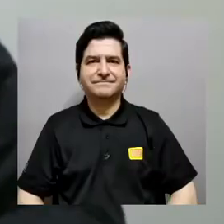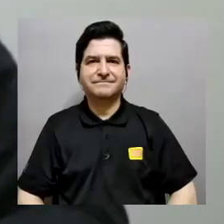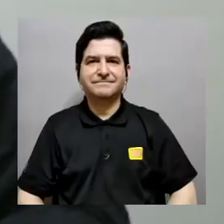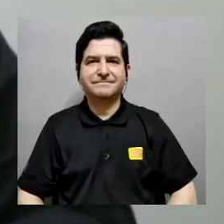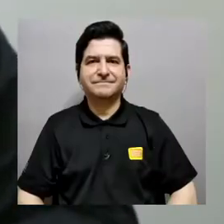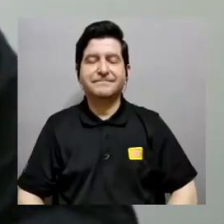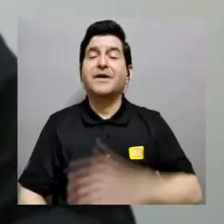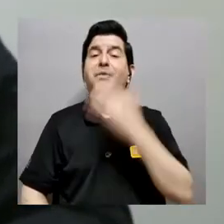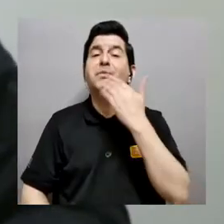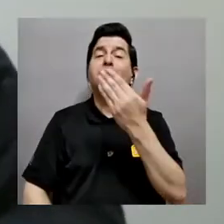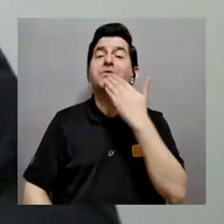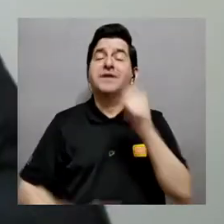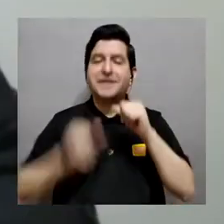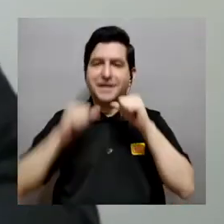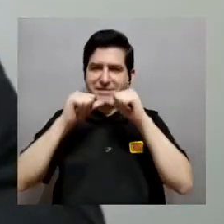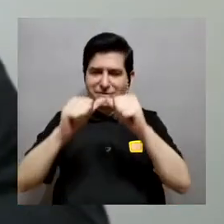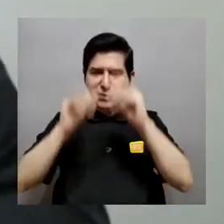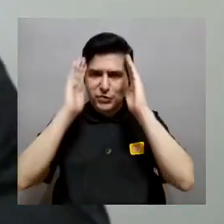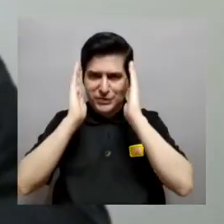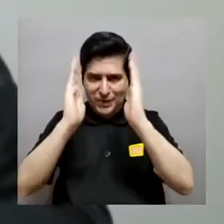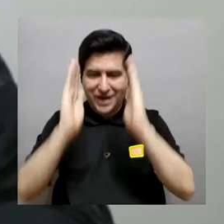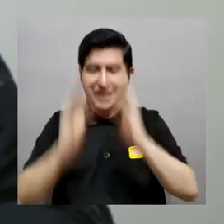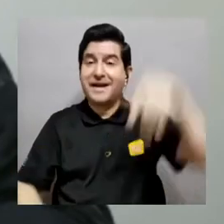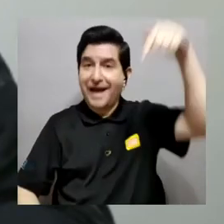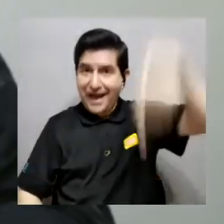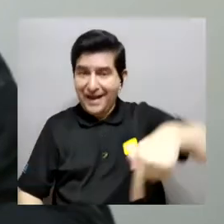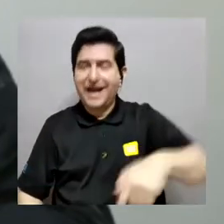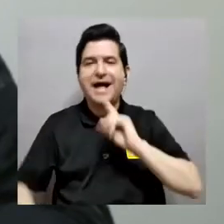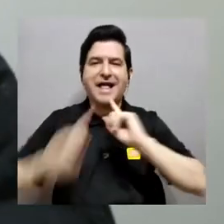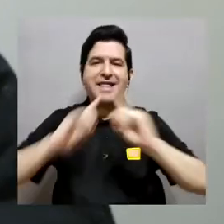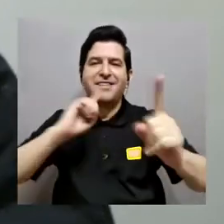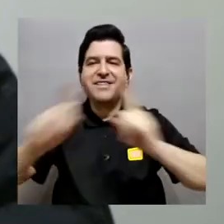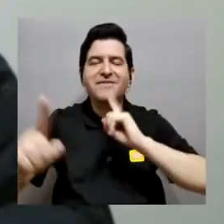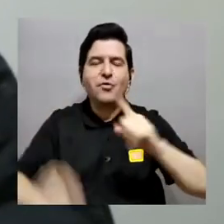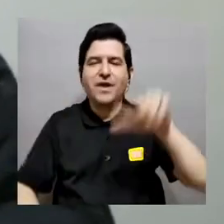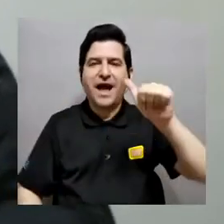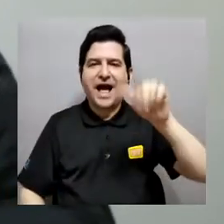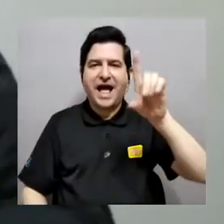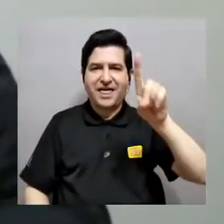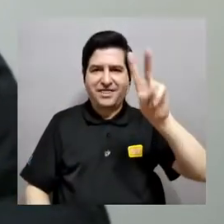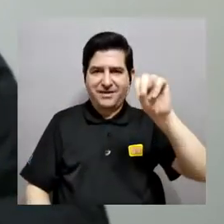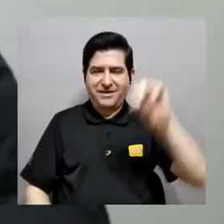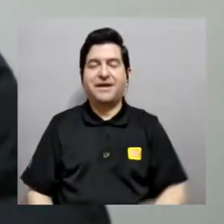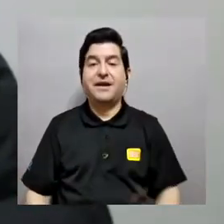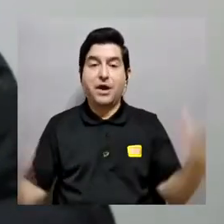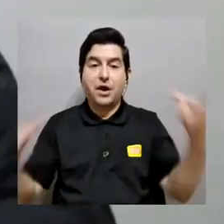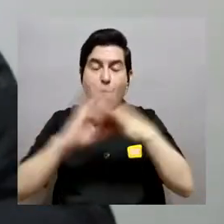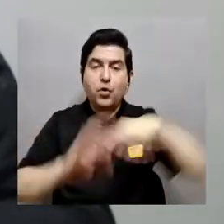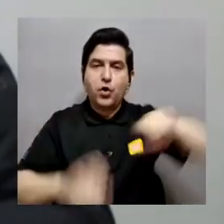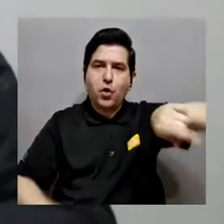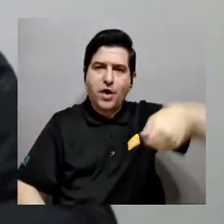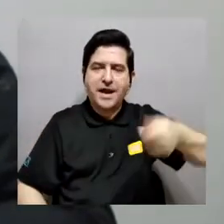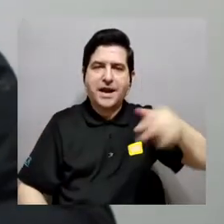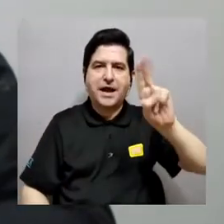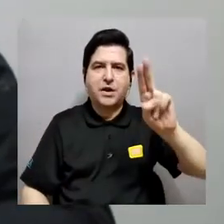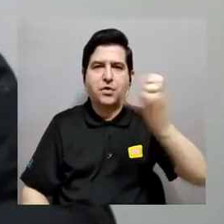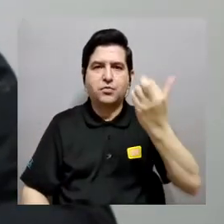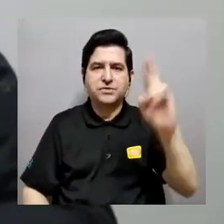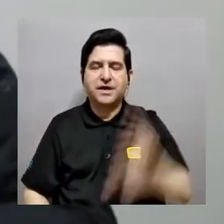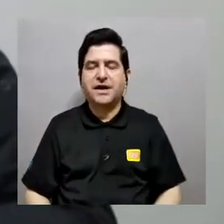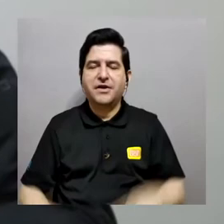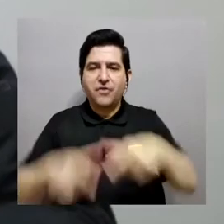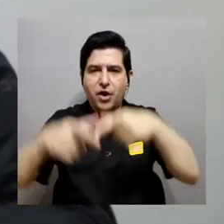Gracias por seguir con nosotros acá en Divulga ADN, esta unión del canal UCR